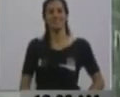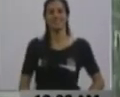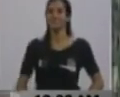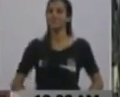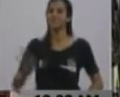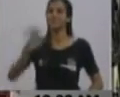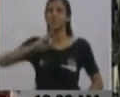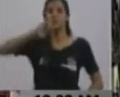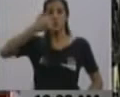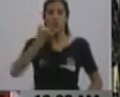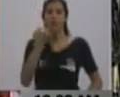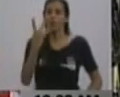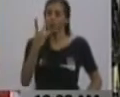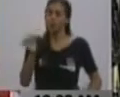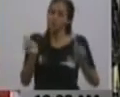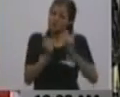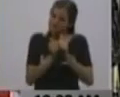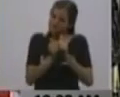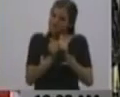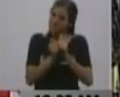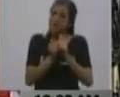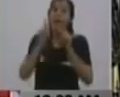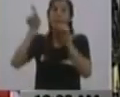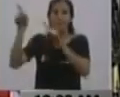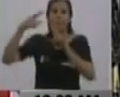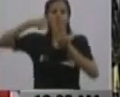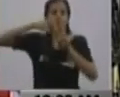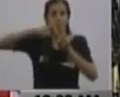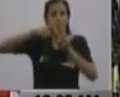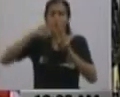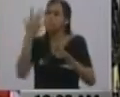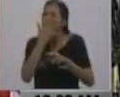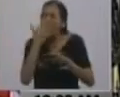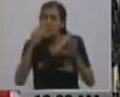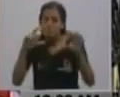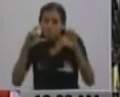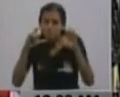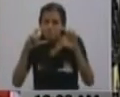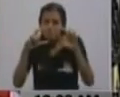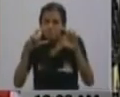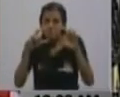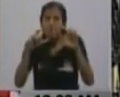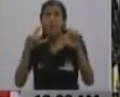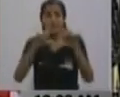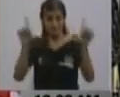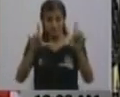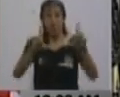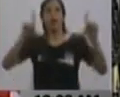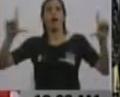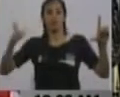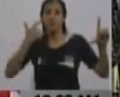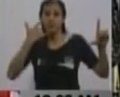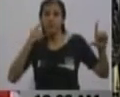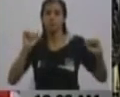¿Vanessa y Johanna son las compañeras que están en el estudio. Aquí no se ve, pero que tienen su televisión en su casa y se ve, ¿verdad?